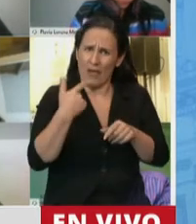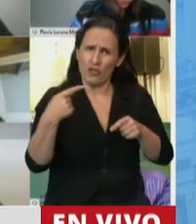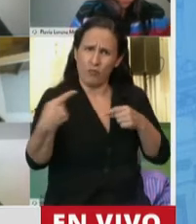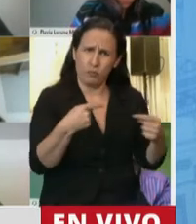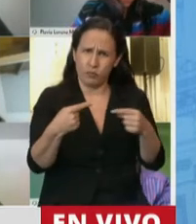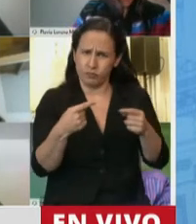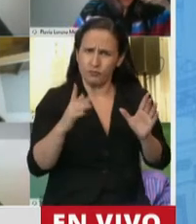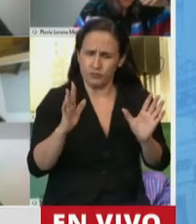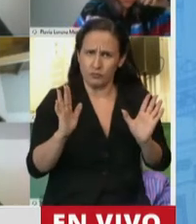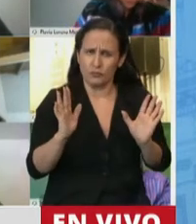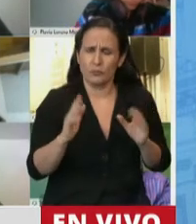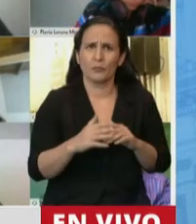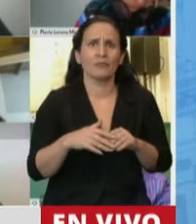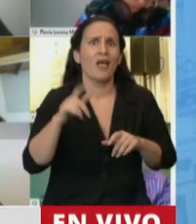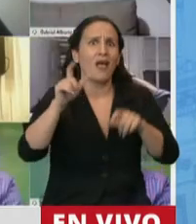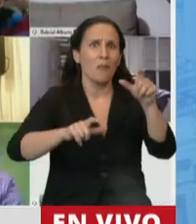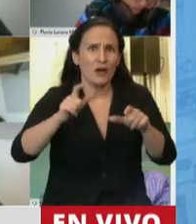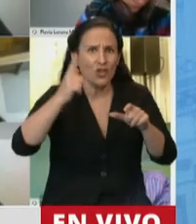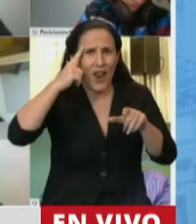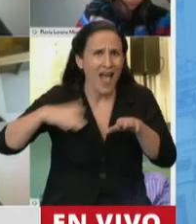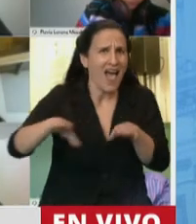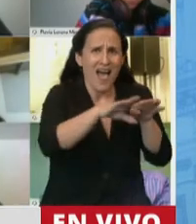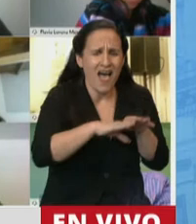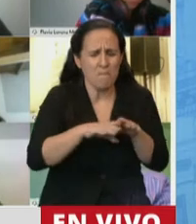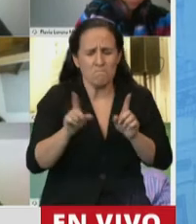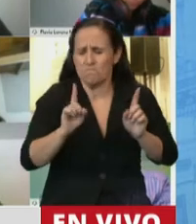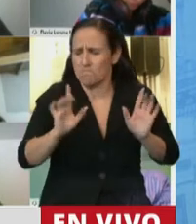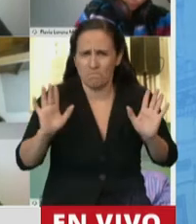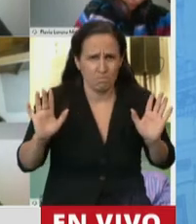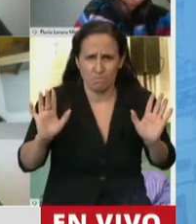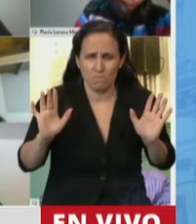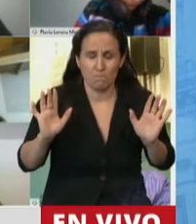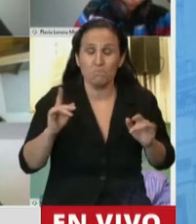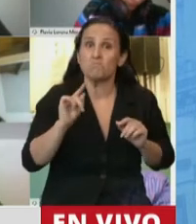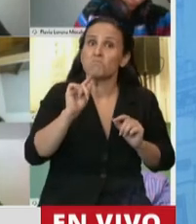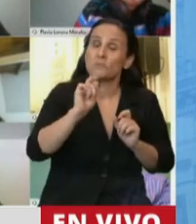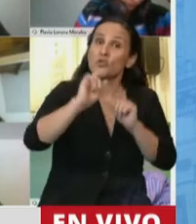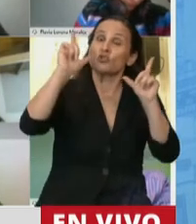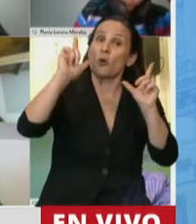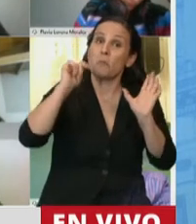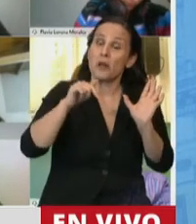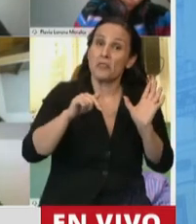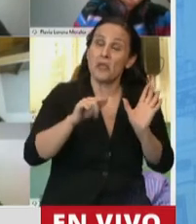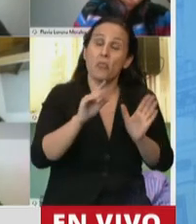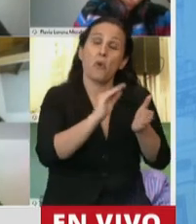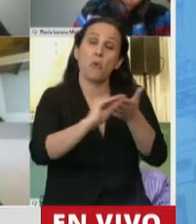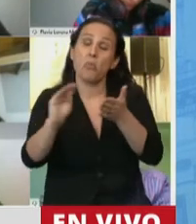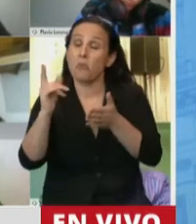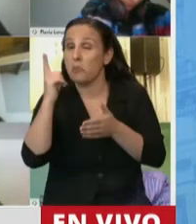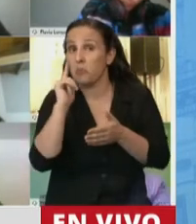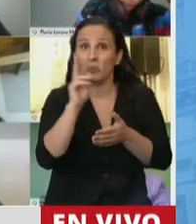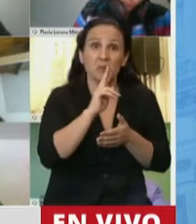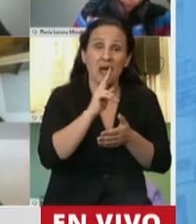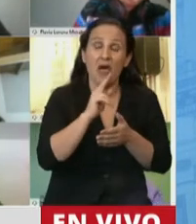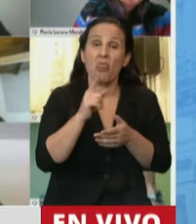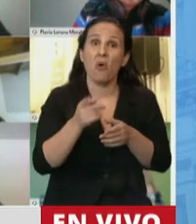lo que no significa que todos pensemos lo mismo. Sí me sorprende que algunos diputados, algunas diputadas,